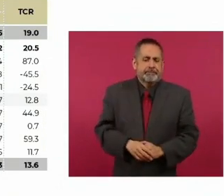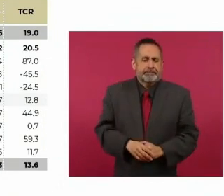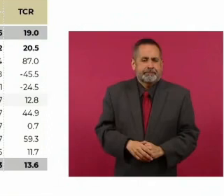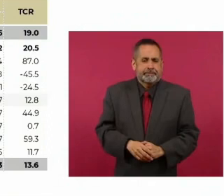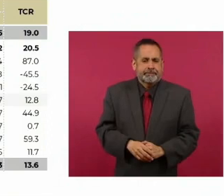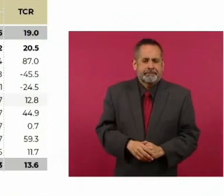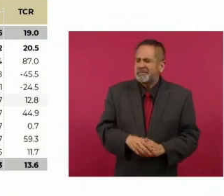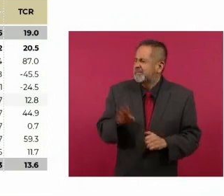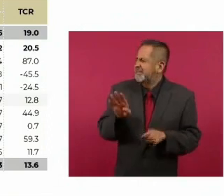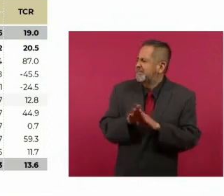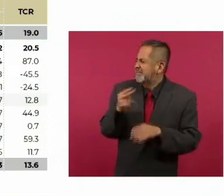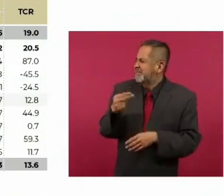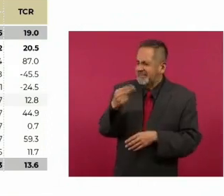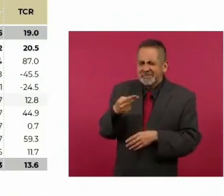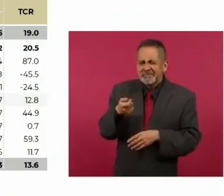como le llaman a